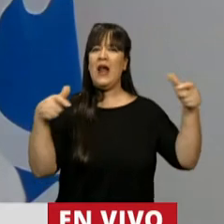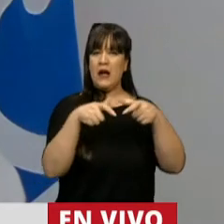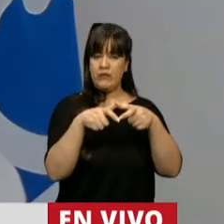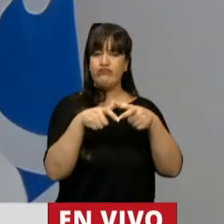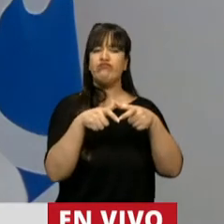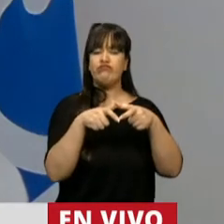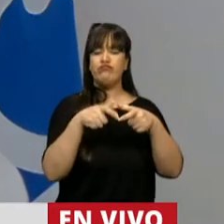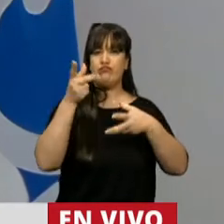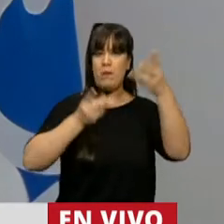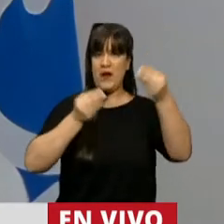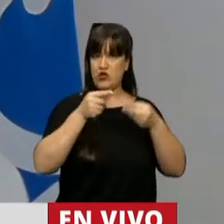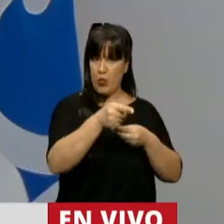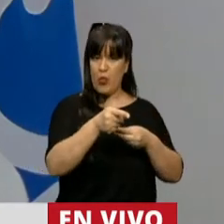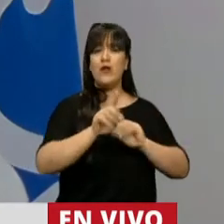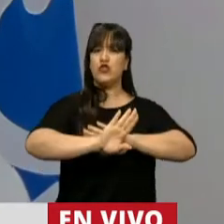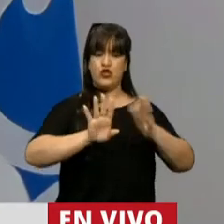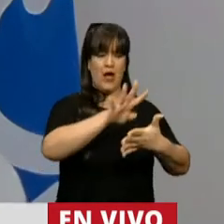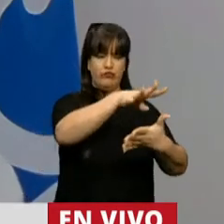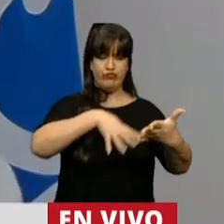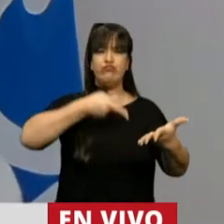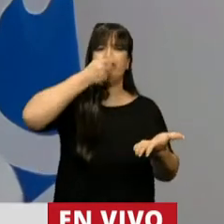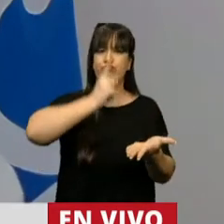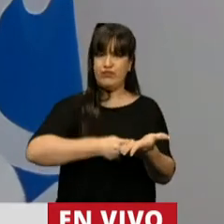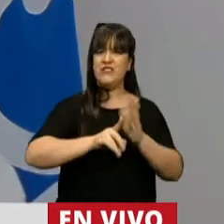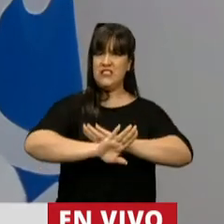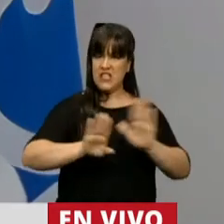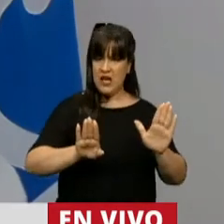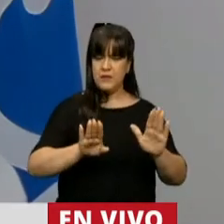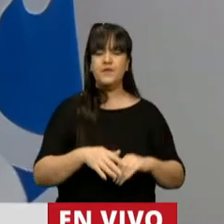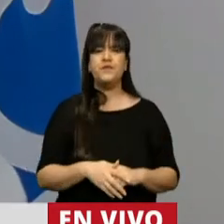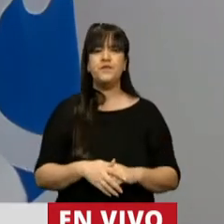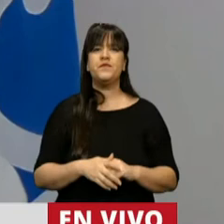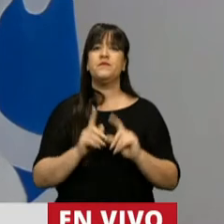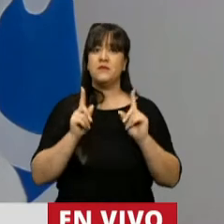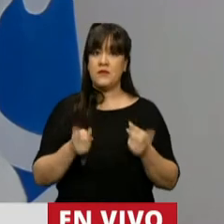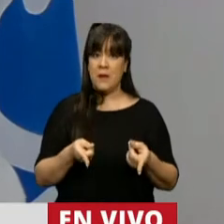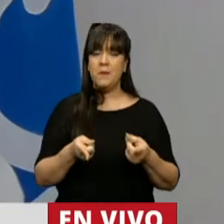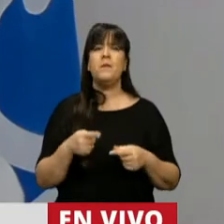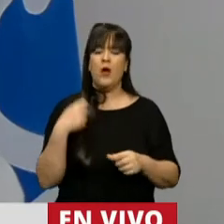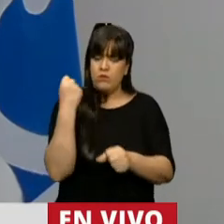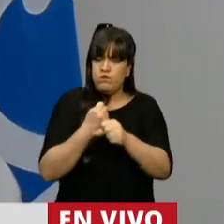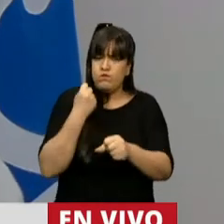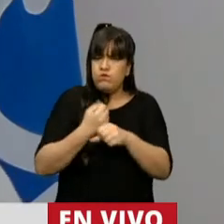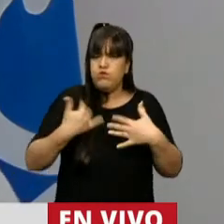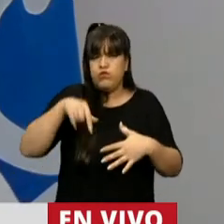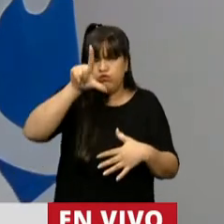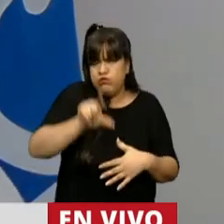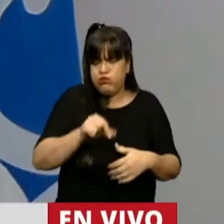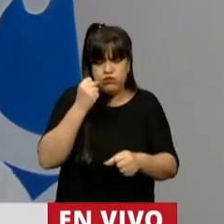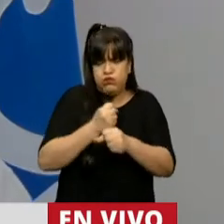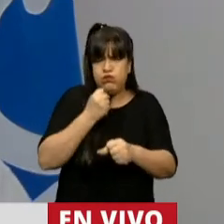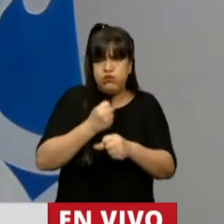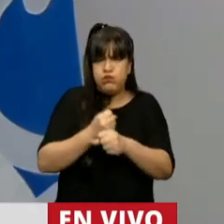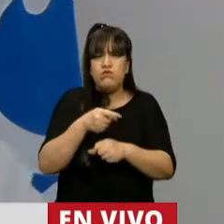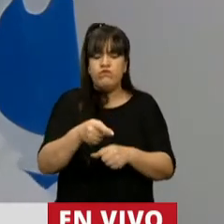Presupuestos que ha emitido un dictamen y además hemos trabajado intensamente atendiendo